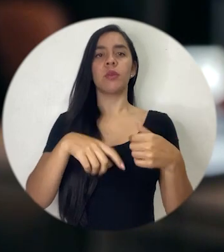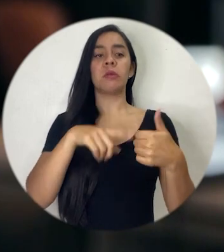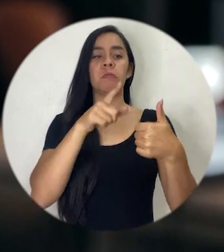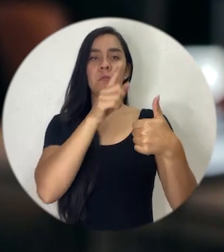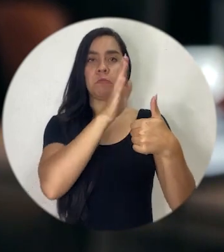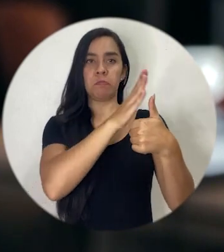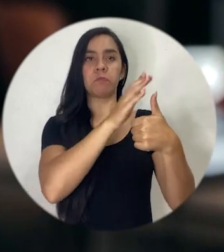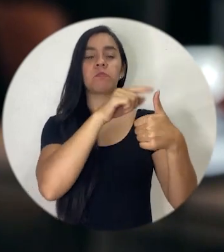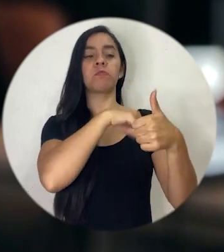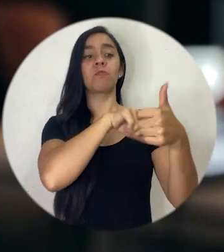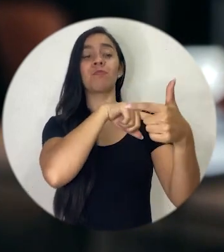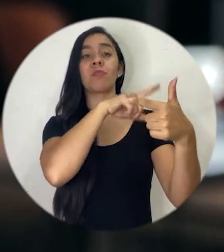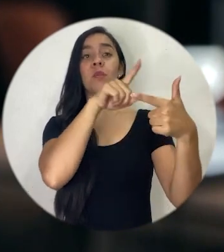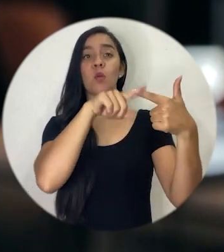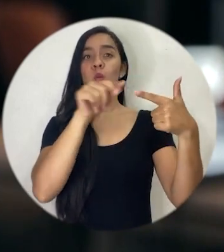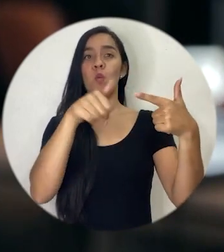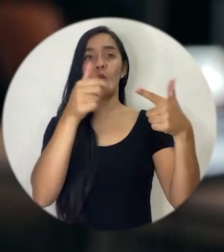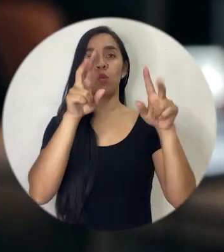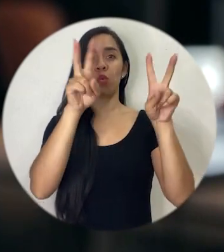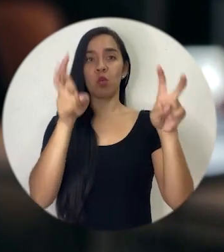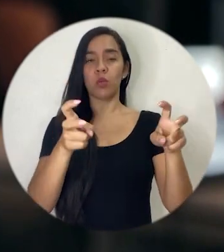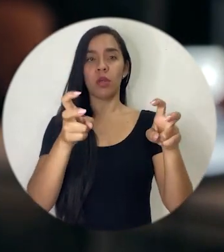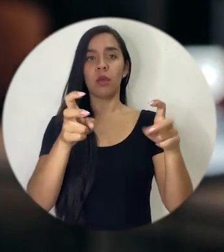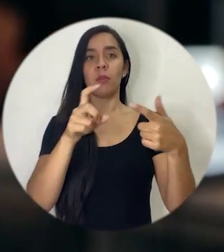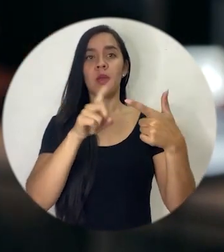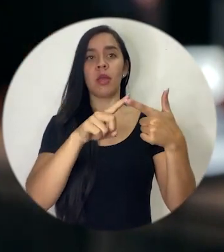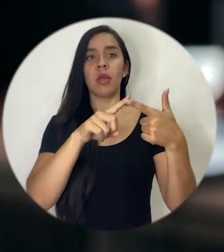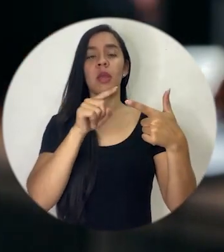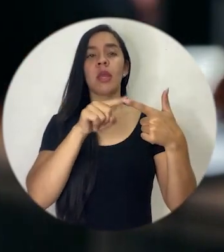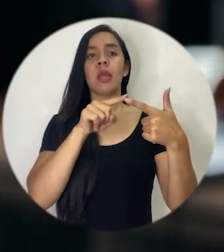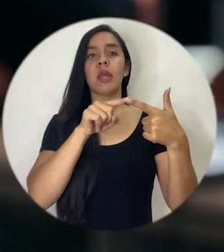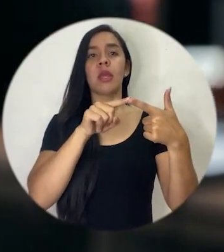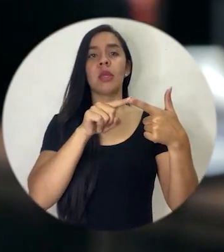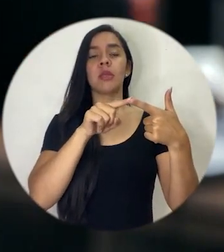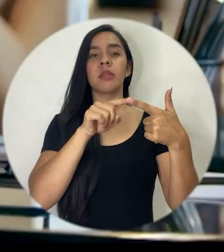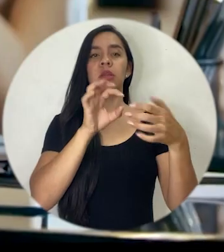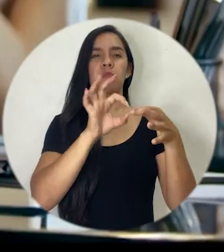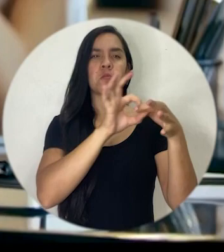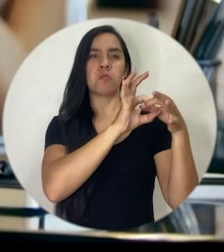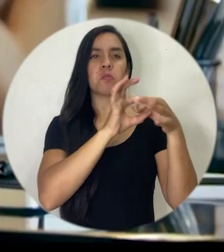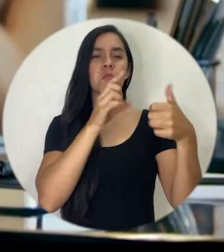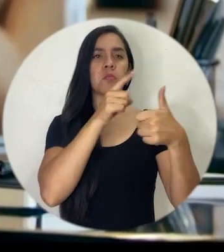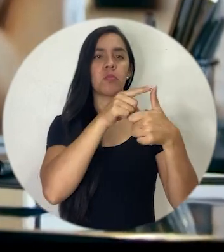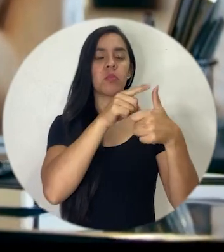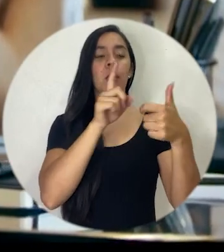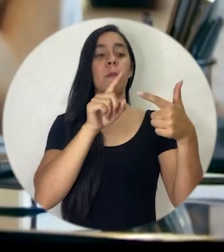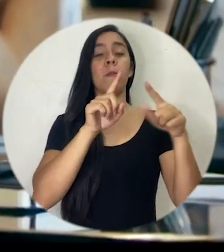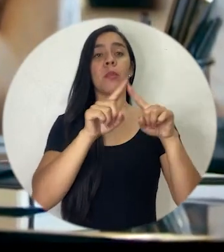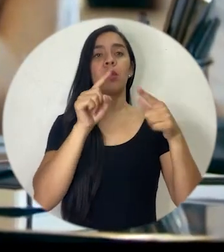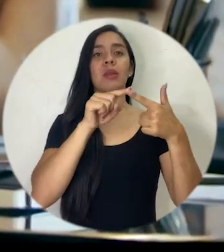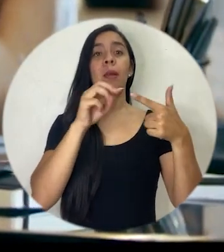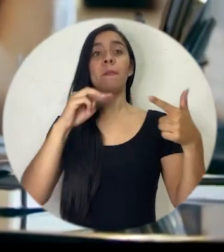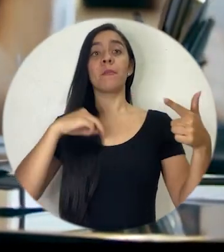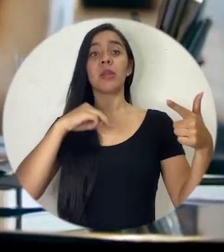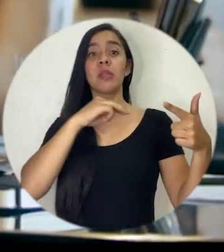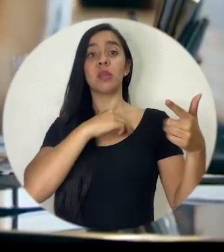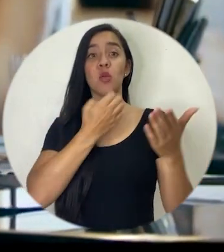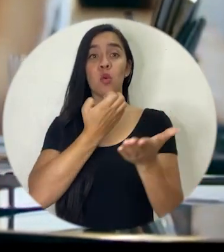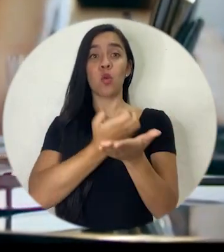importantísimo que está asociado con esto es el rol del Ministerio de Economía